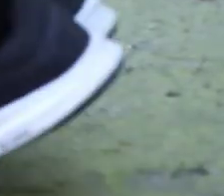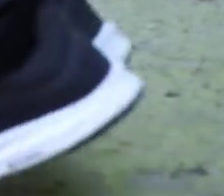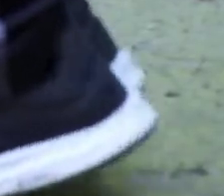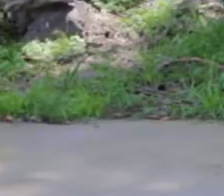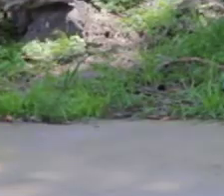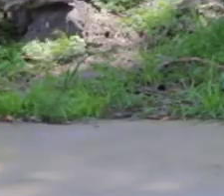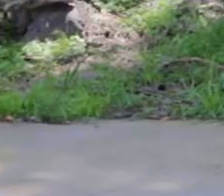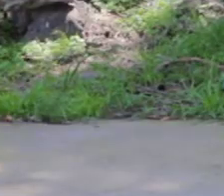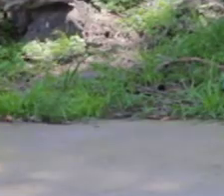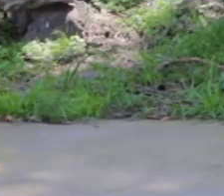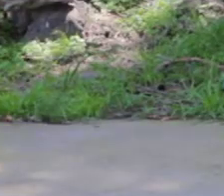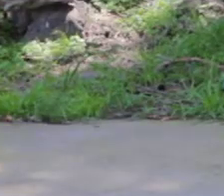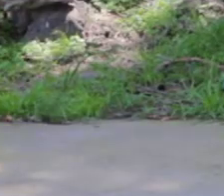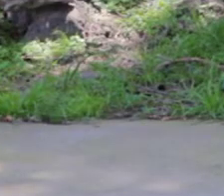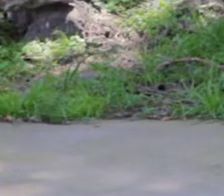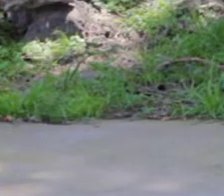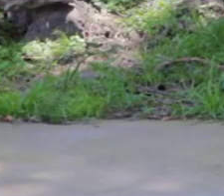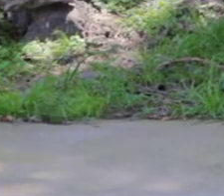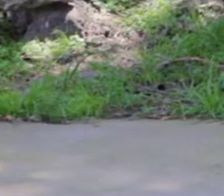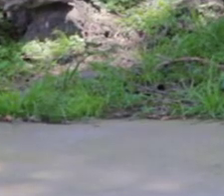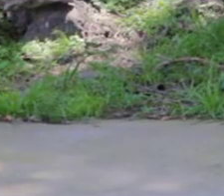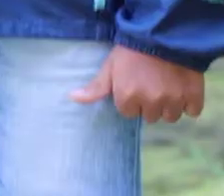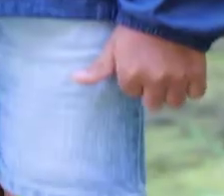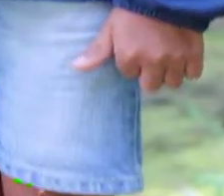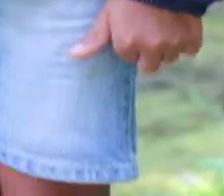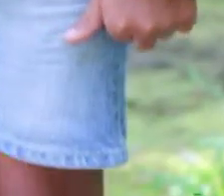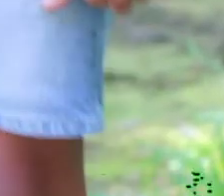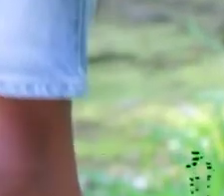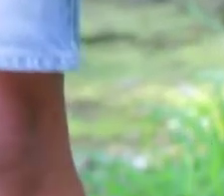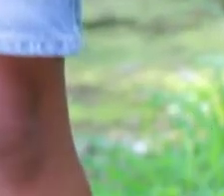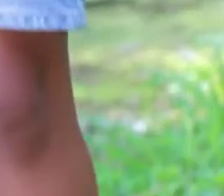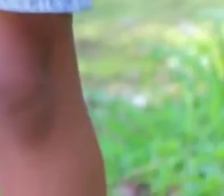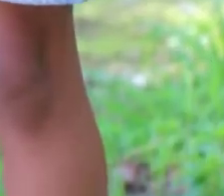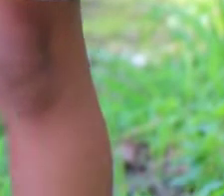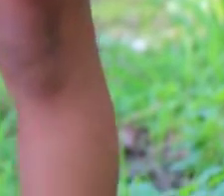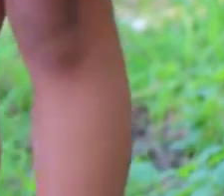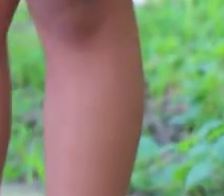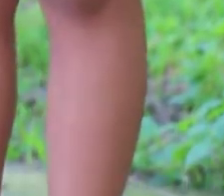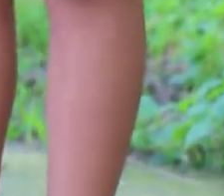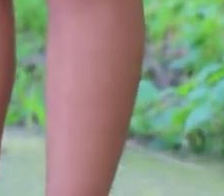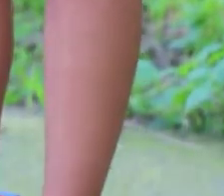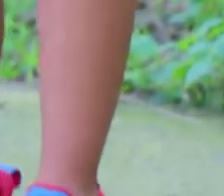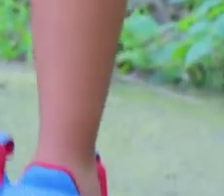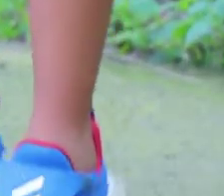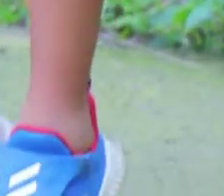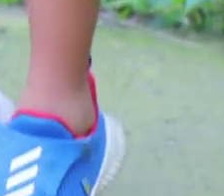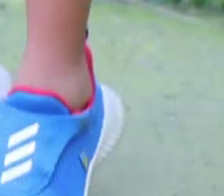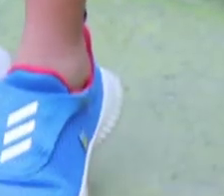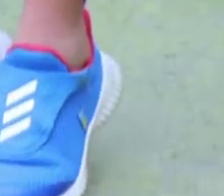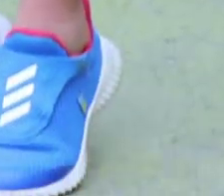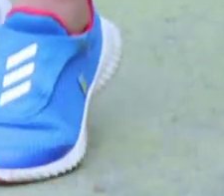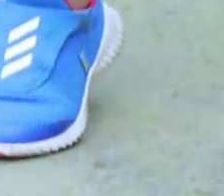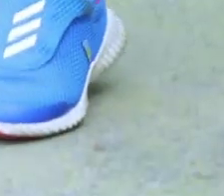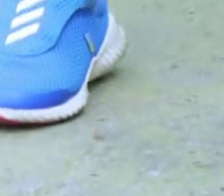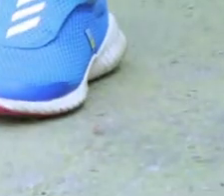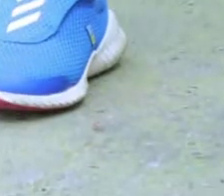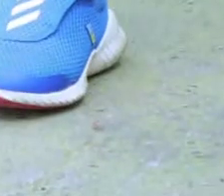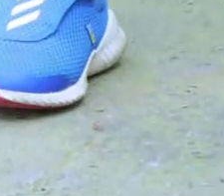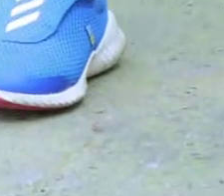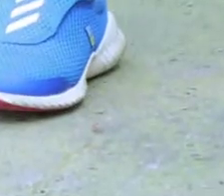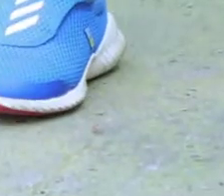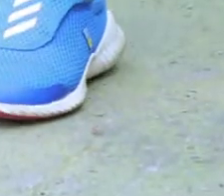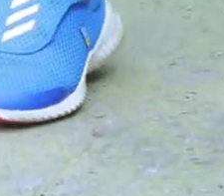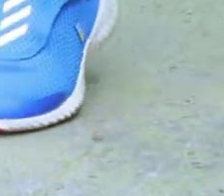Derecho. Vamos elevar nuestros talones sin flexión de rodillas. Sin flexionar. Cuida. No flexiona